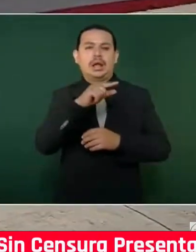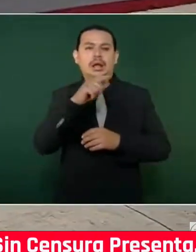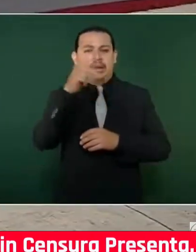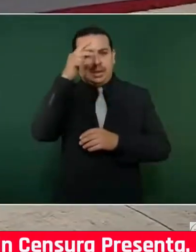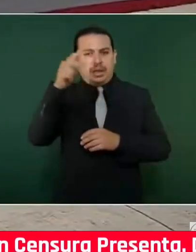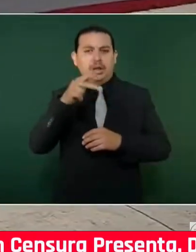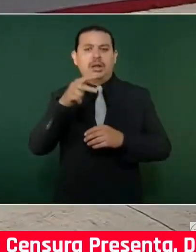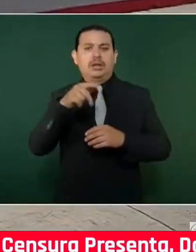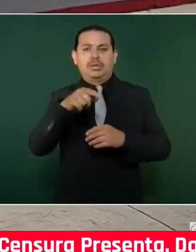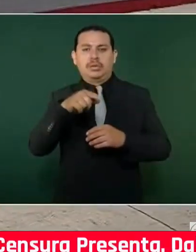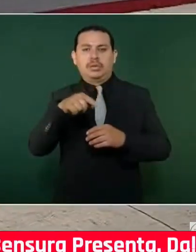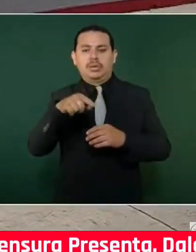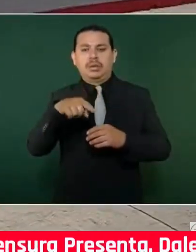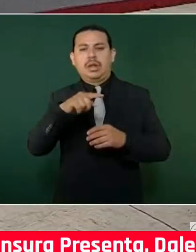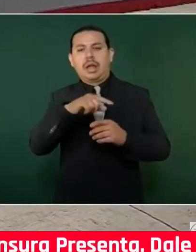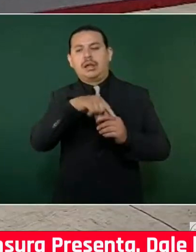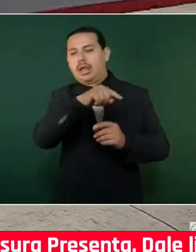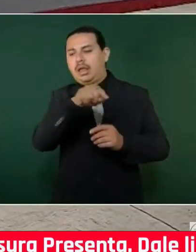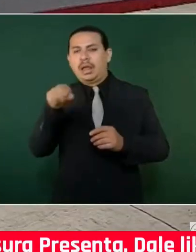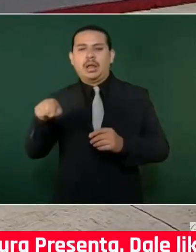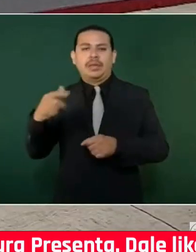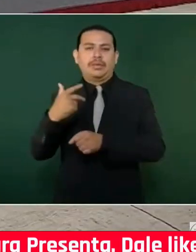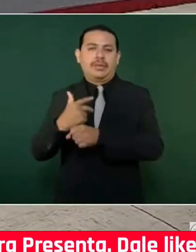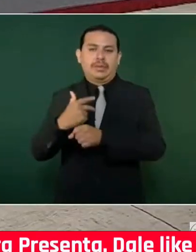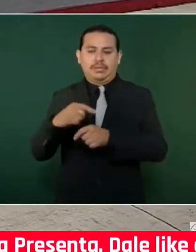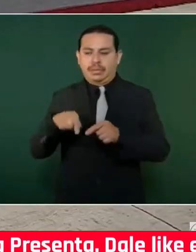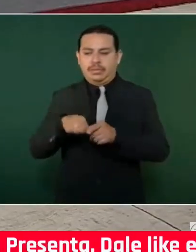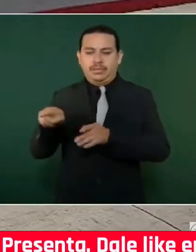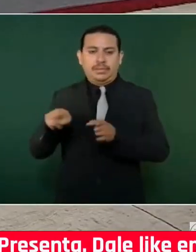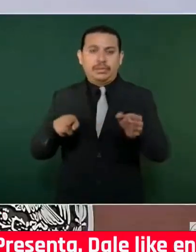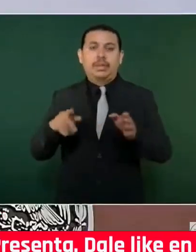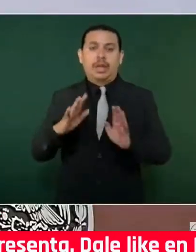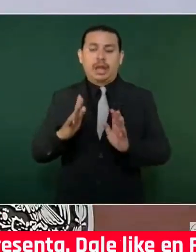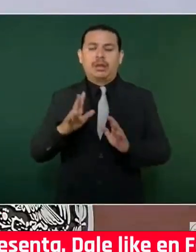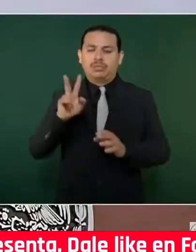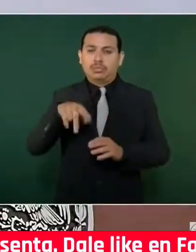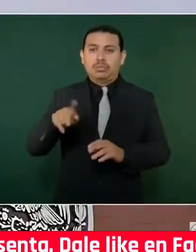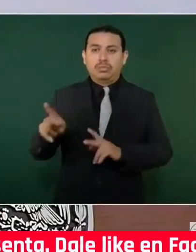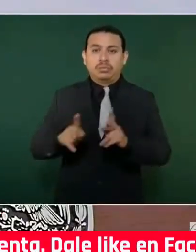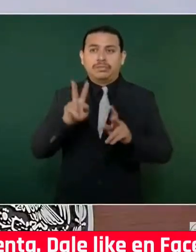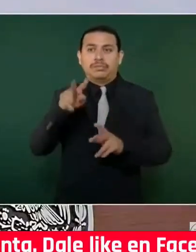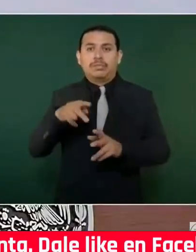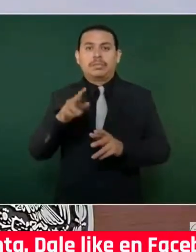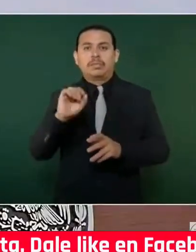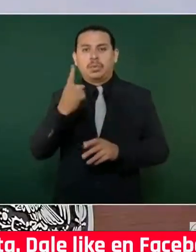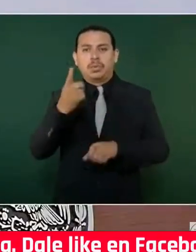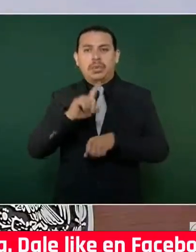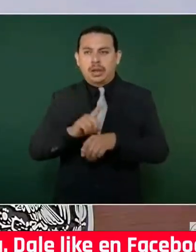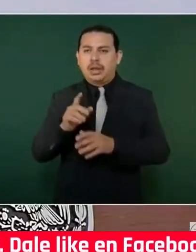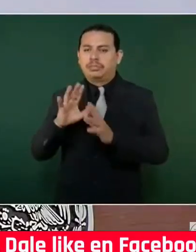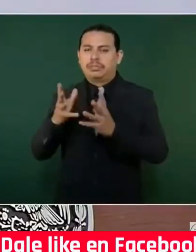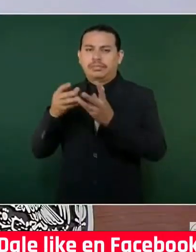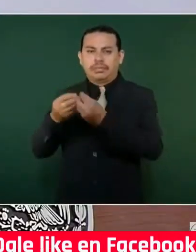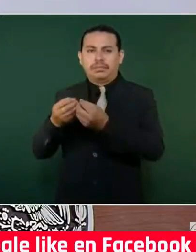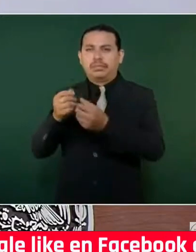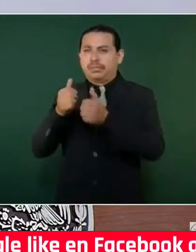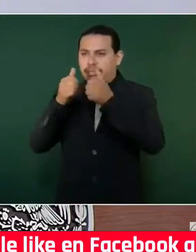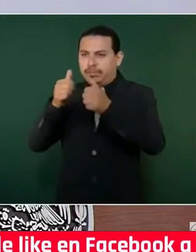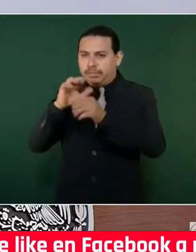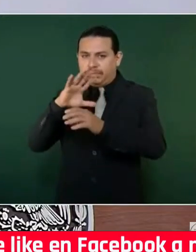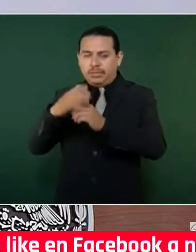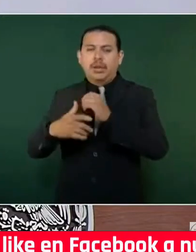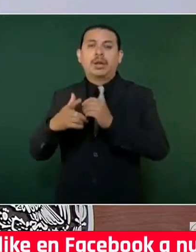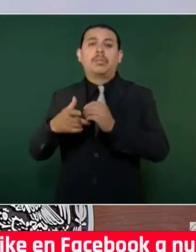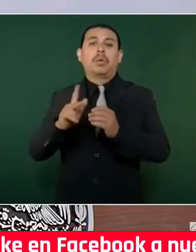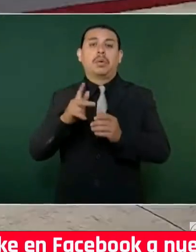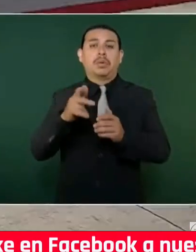La temporalidad consideramos 21 días, pero si las comunidades nos piden que nos quedemos más tiempo, nos quedaríamos más tiempo. La que